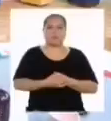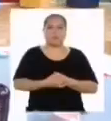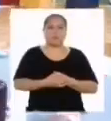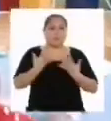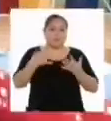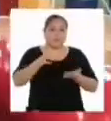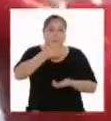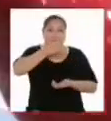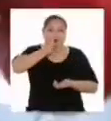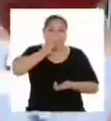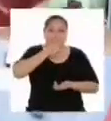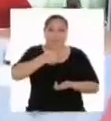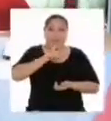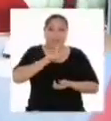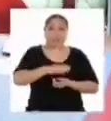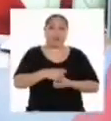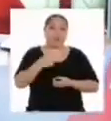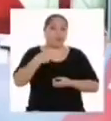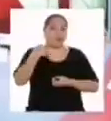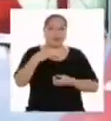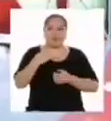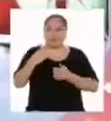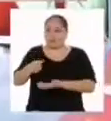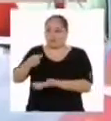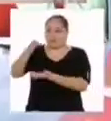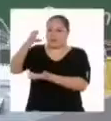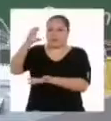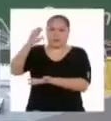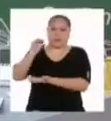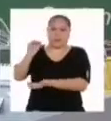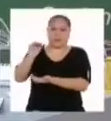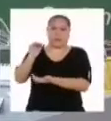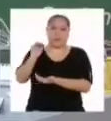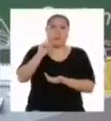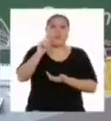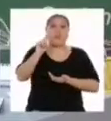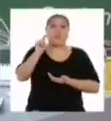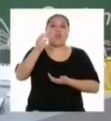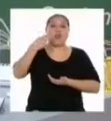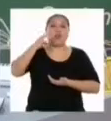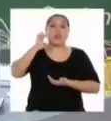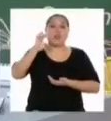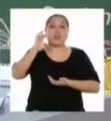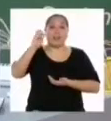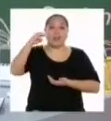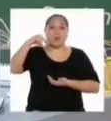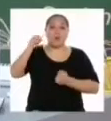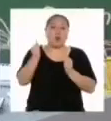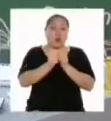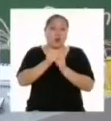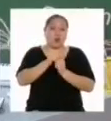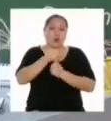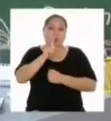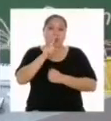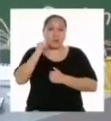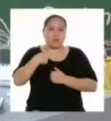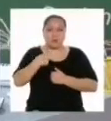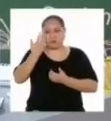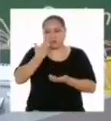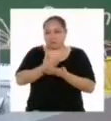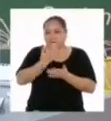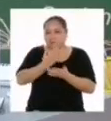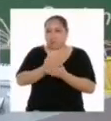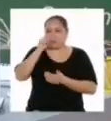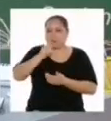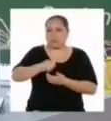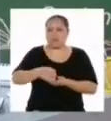¿Tomaron agua? Yo siempre tengo a mi lado un termo con agua. Así me aseguro de tomar la cantidad de agua recomendada y de